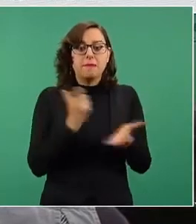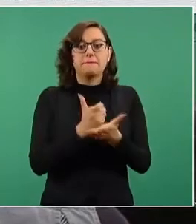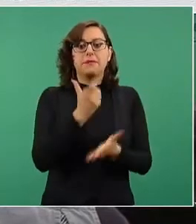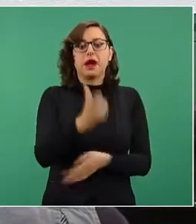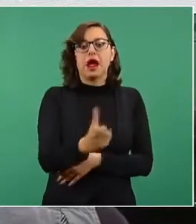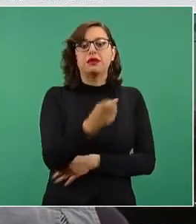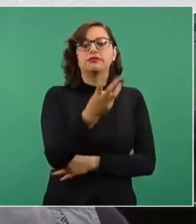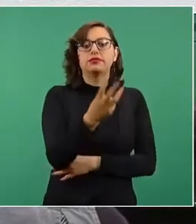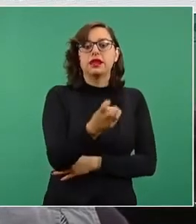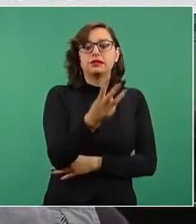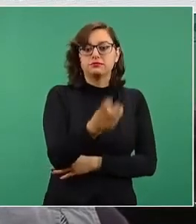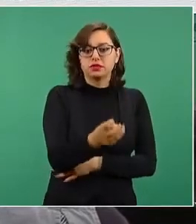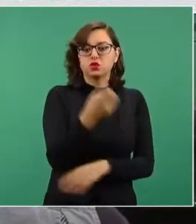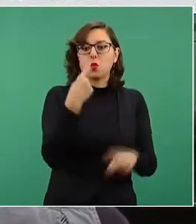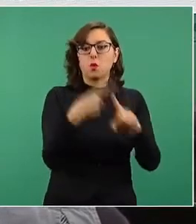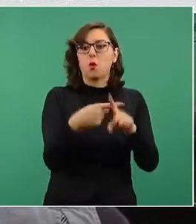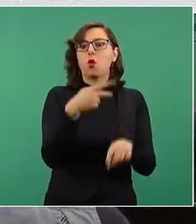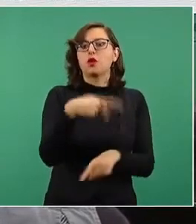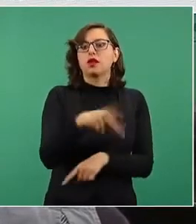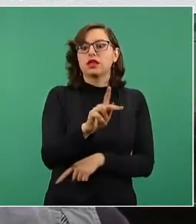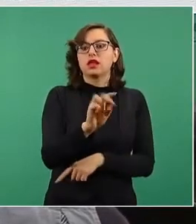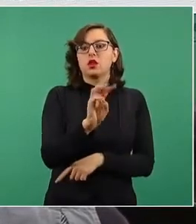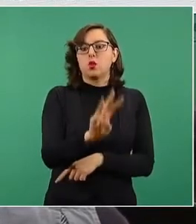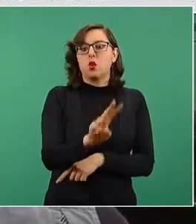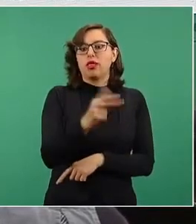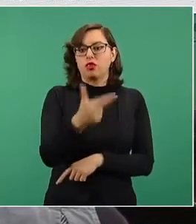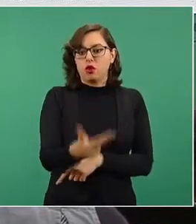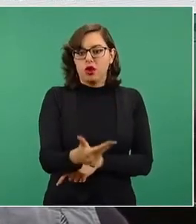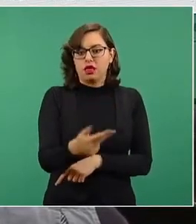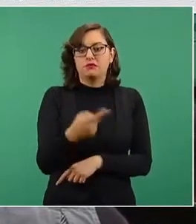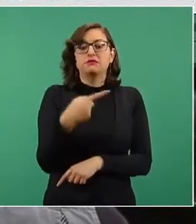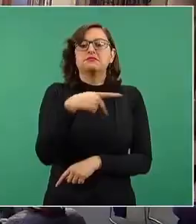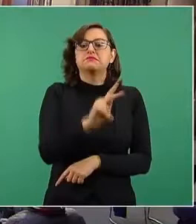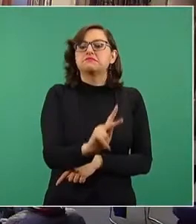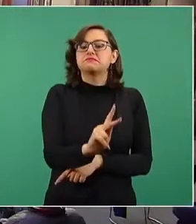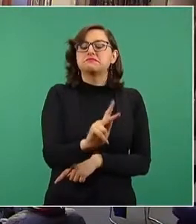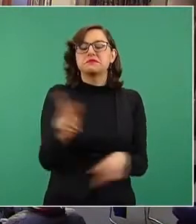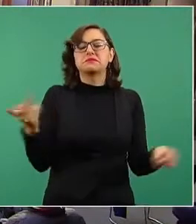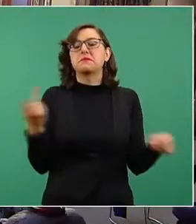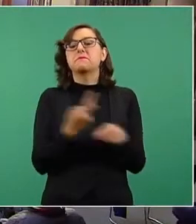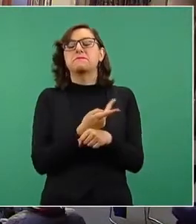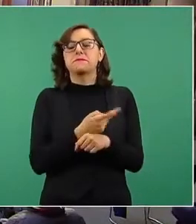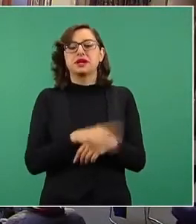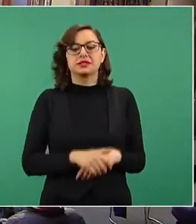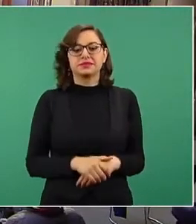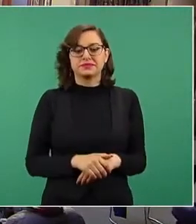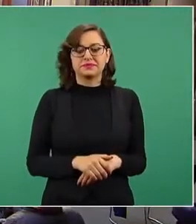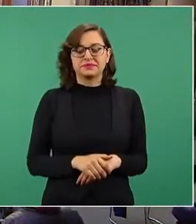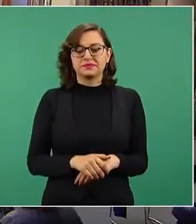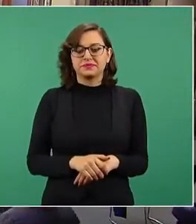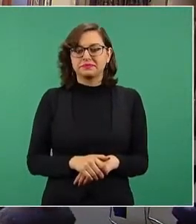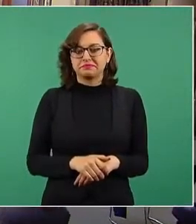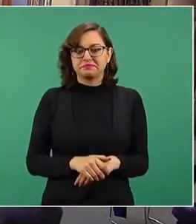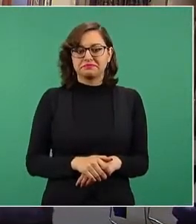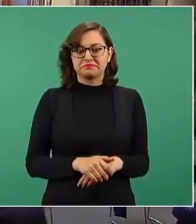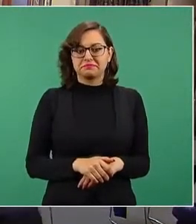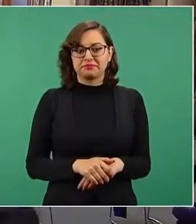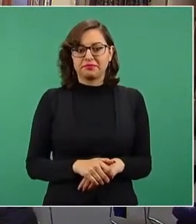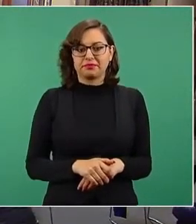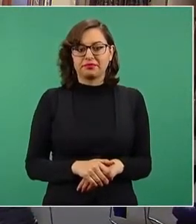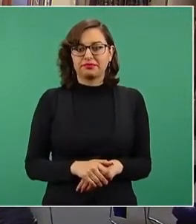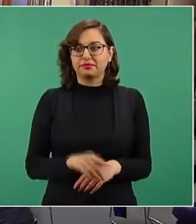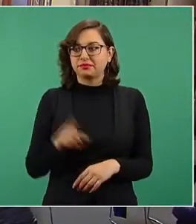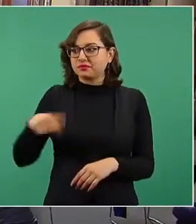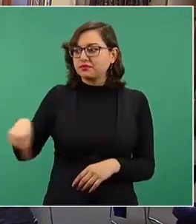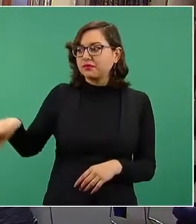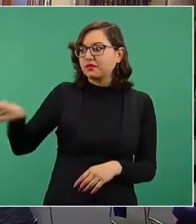pesos por kilo cuadro. Pero, ¿qué pasa con las tiendas de abarrotes que están en